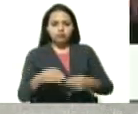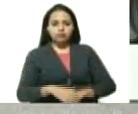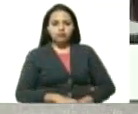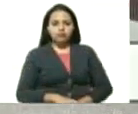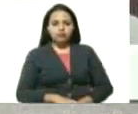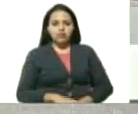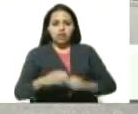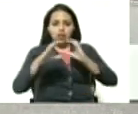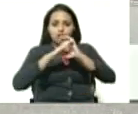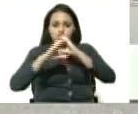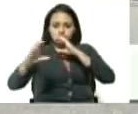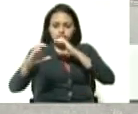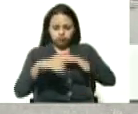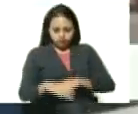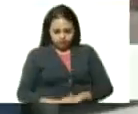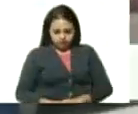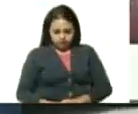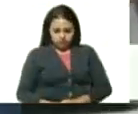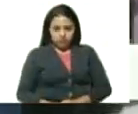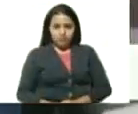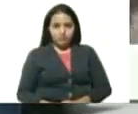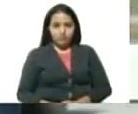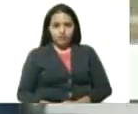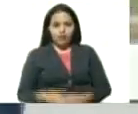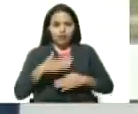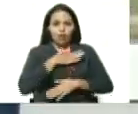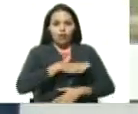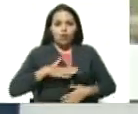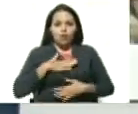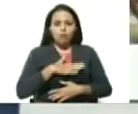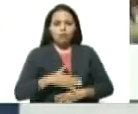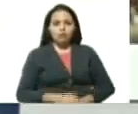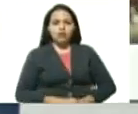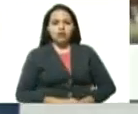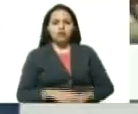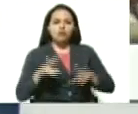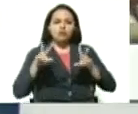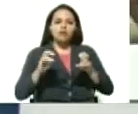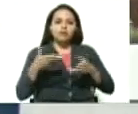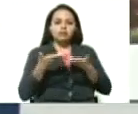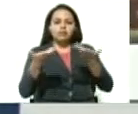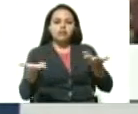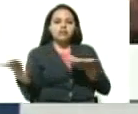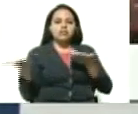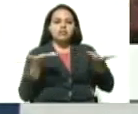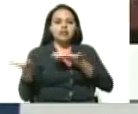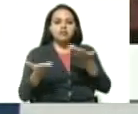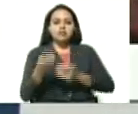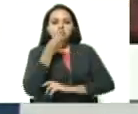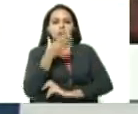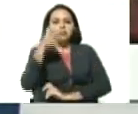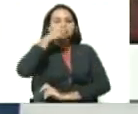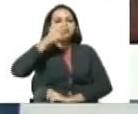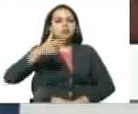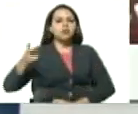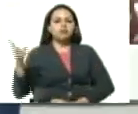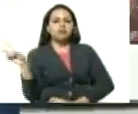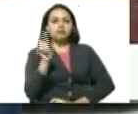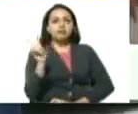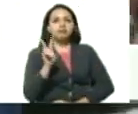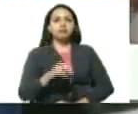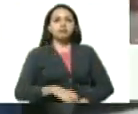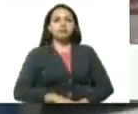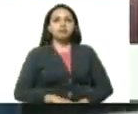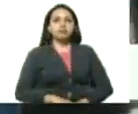comunidades altamente cómodas, modernas, brindando un servicio digno para el pueblo de Venezuela.